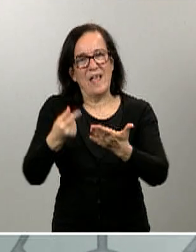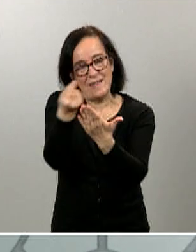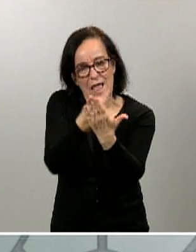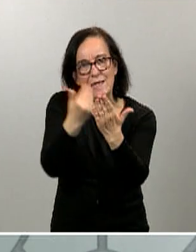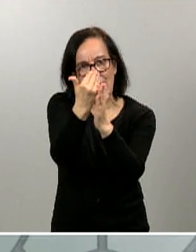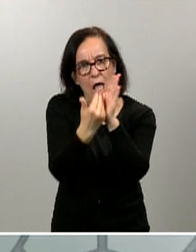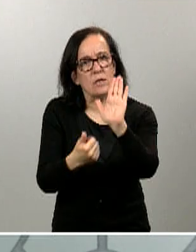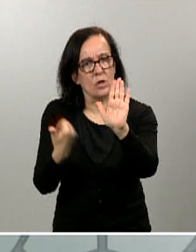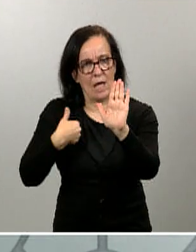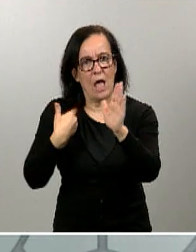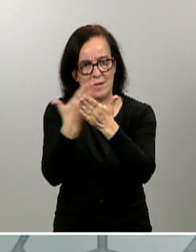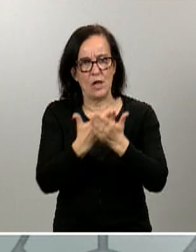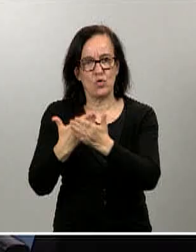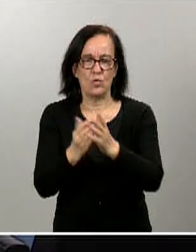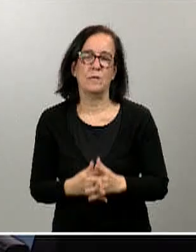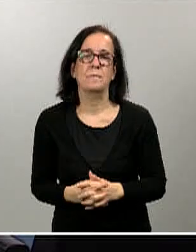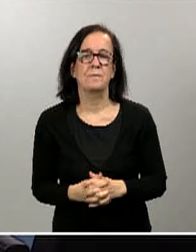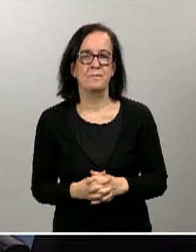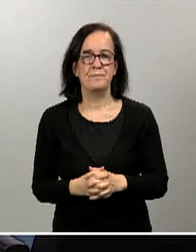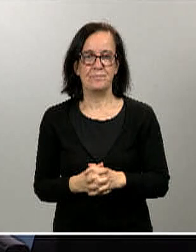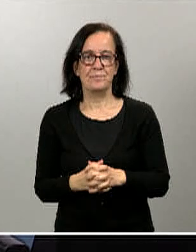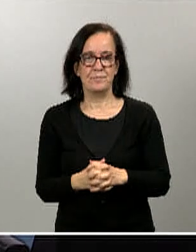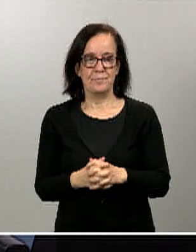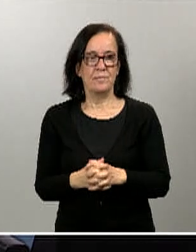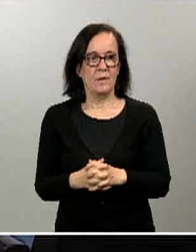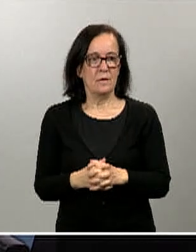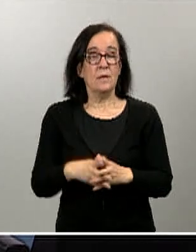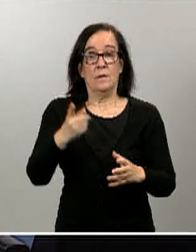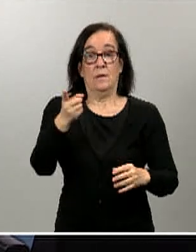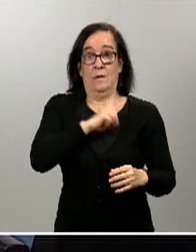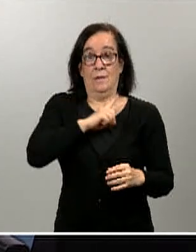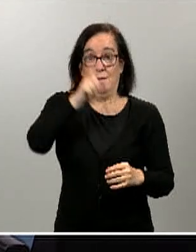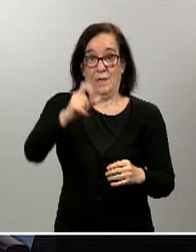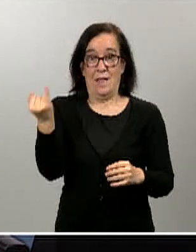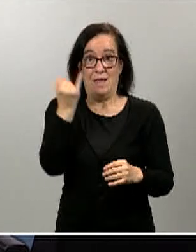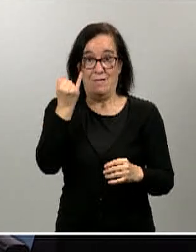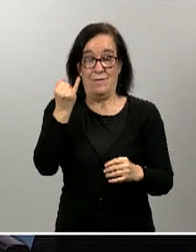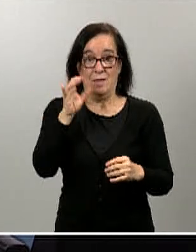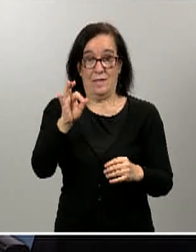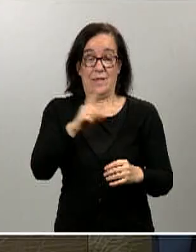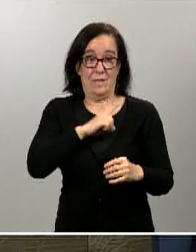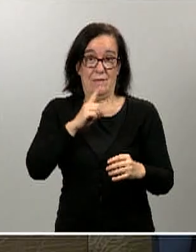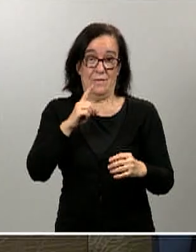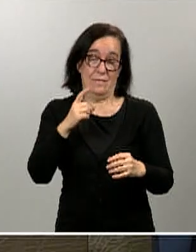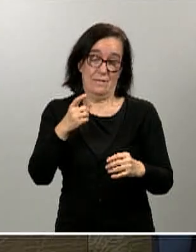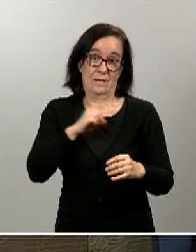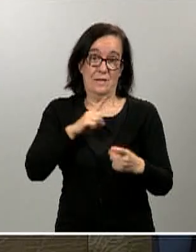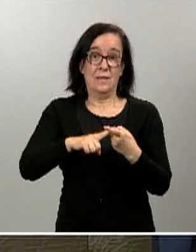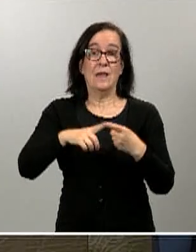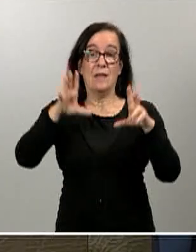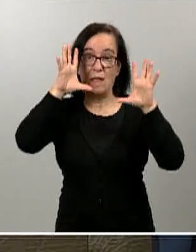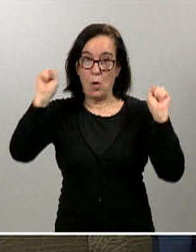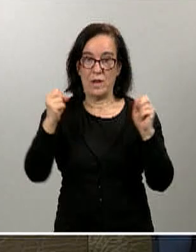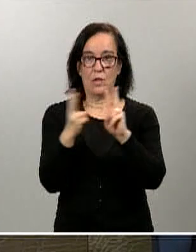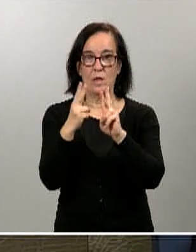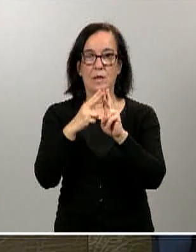estudio. Para el jefe del Estado Mayor de la Defensa y para el jefe del Estado Mayor de la Guardia Civil, Televisión